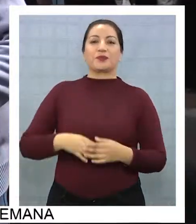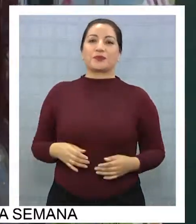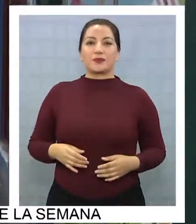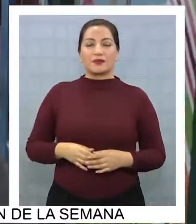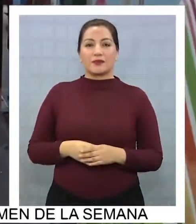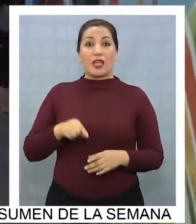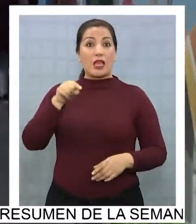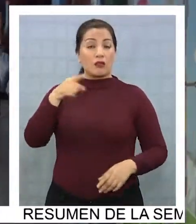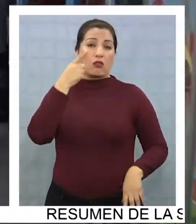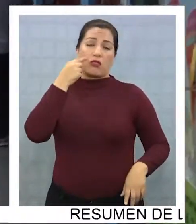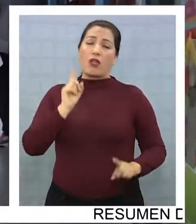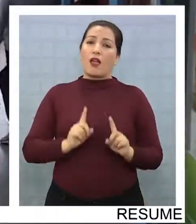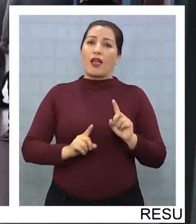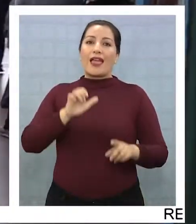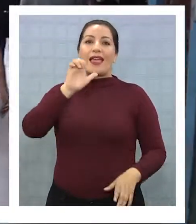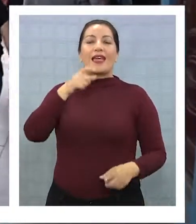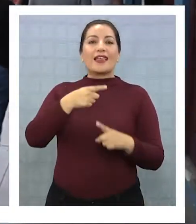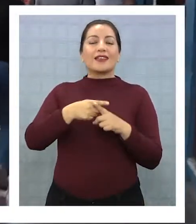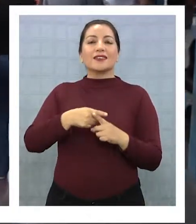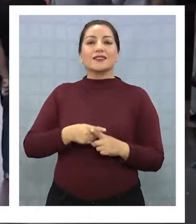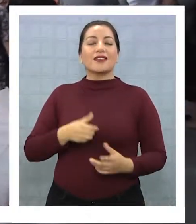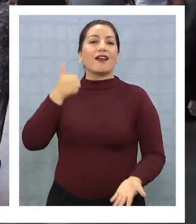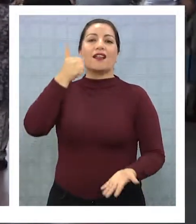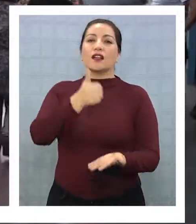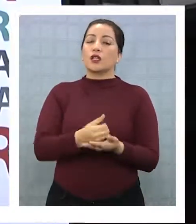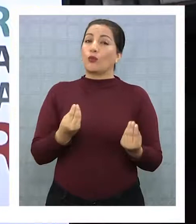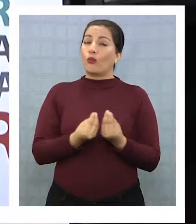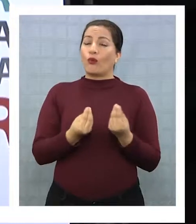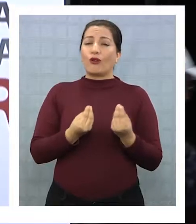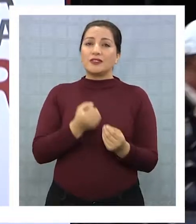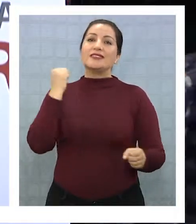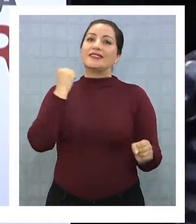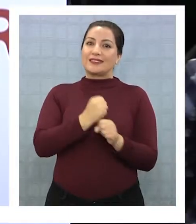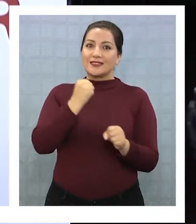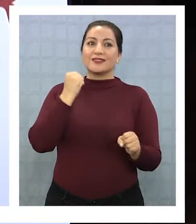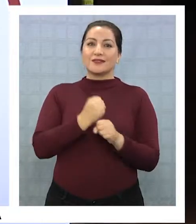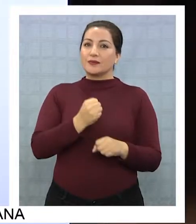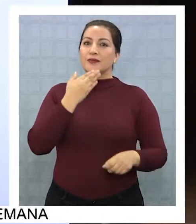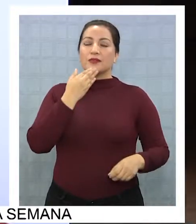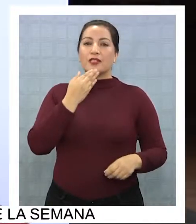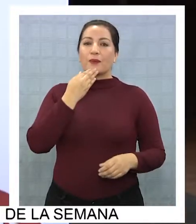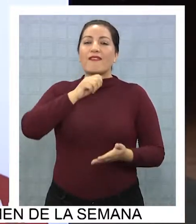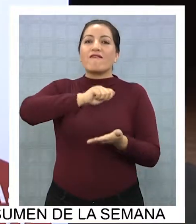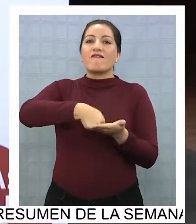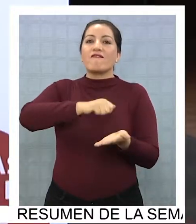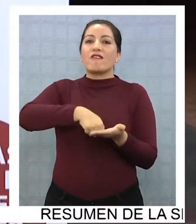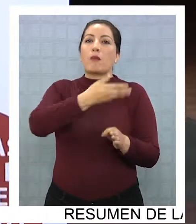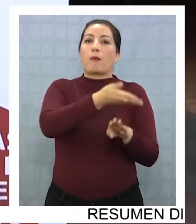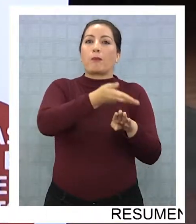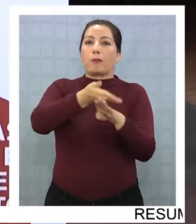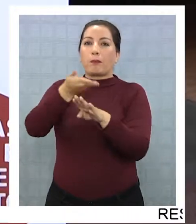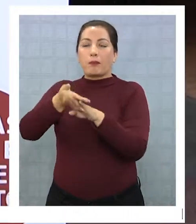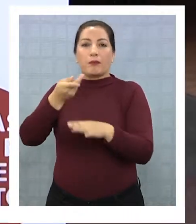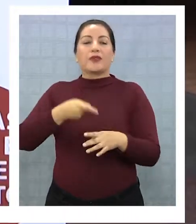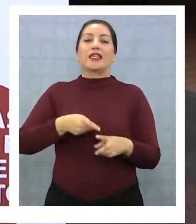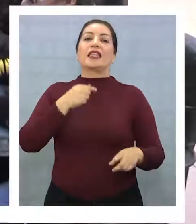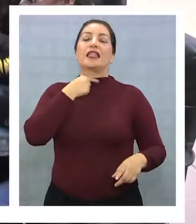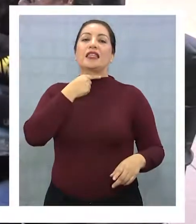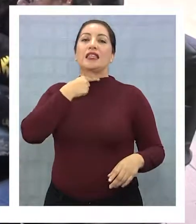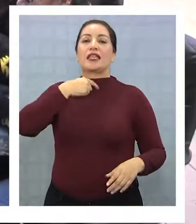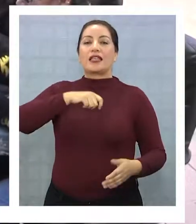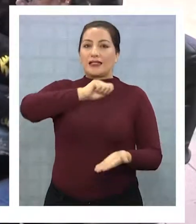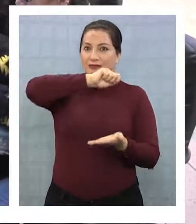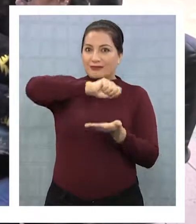días el exalcalde está con bastante trabajo, sobre todo por la recolección de firmas que le permitirán inscribir su candidatura.